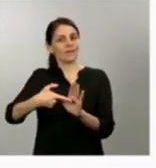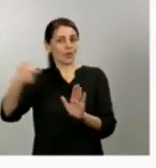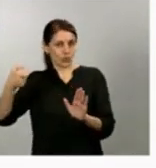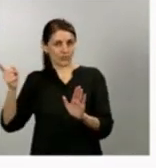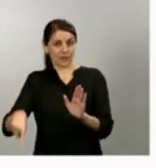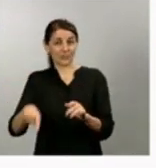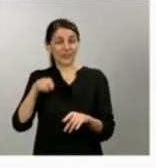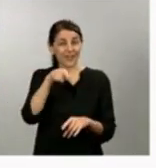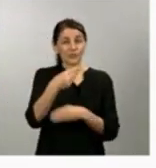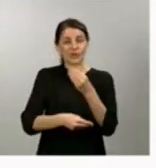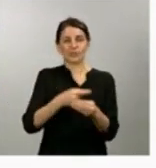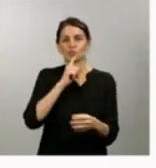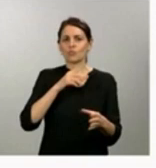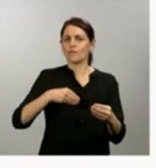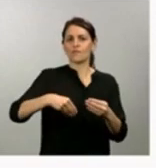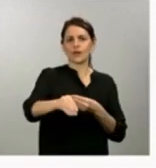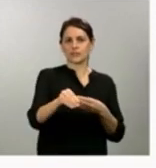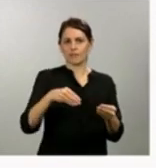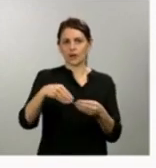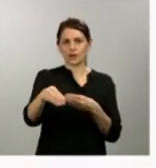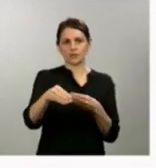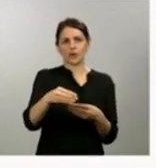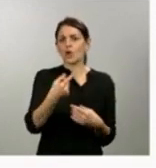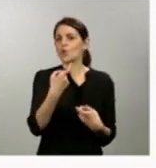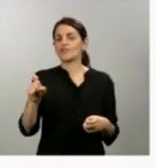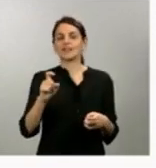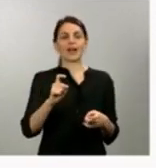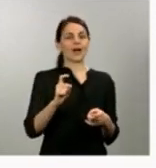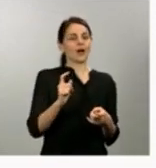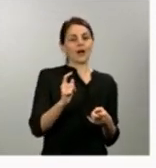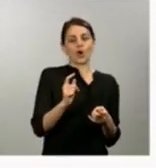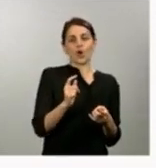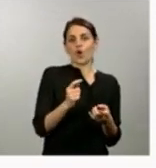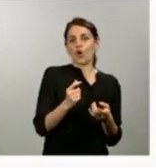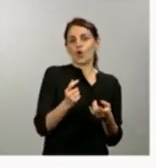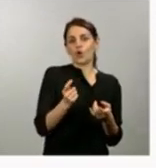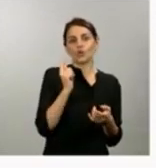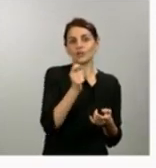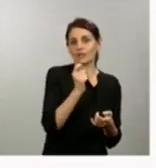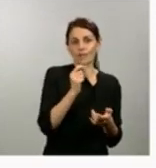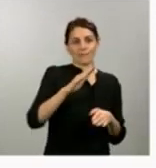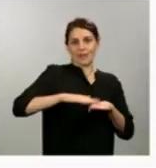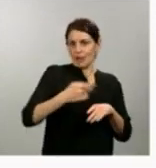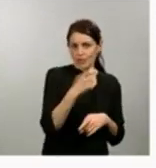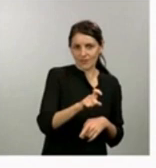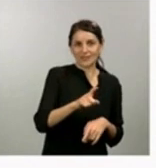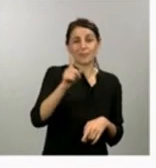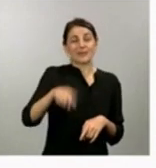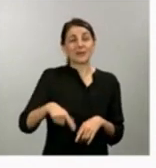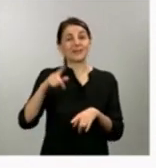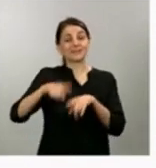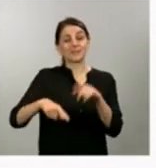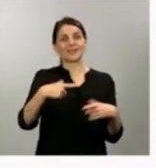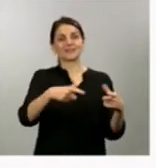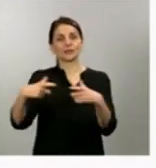decir, sin necesidad de cotización mínima y además en aquellos sectores donde hay patrones especiales de actividad en el campo y la